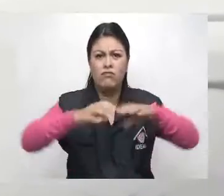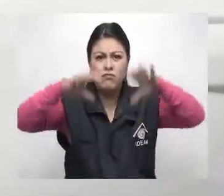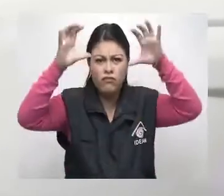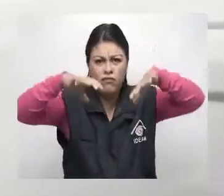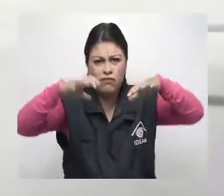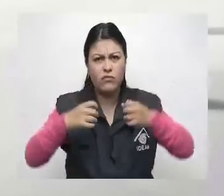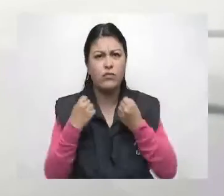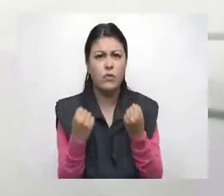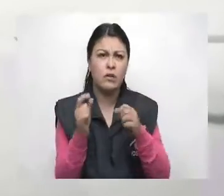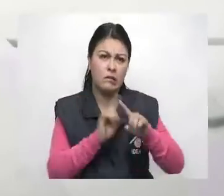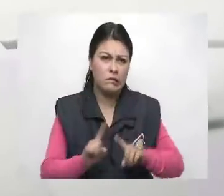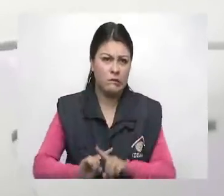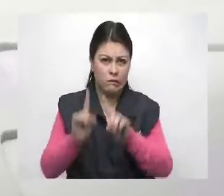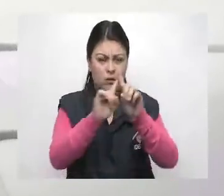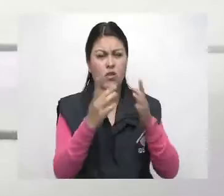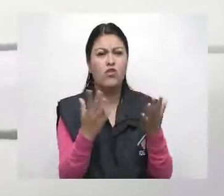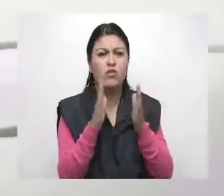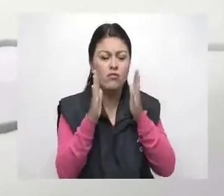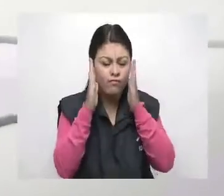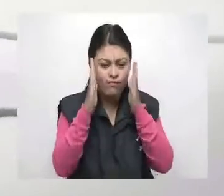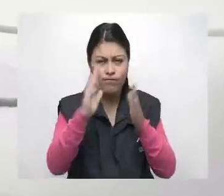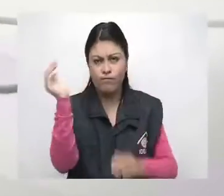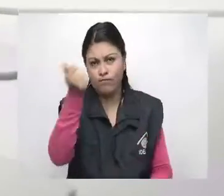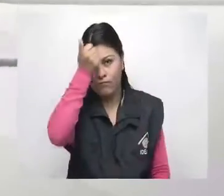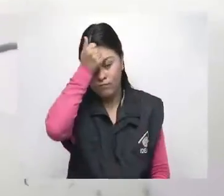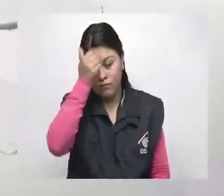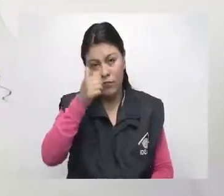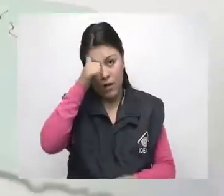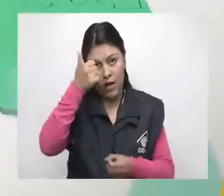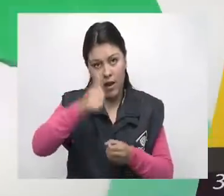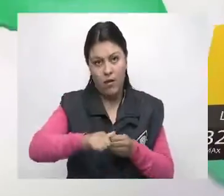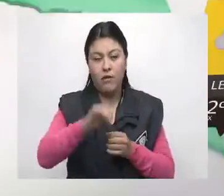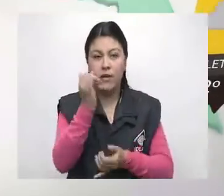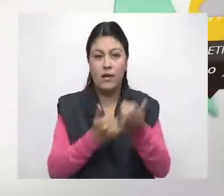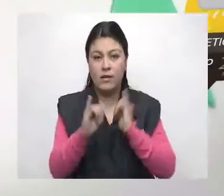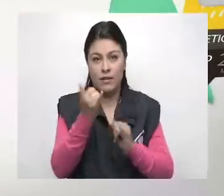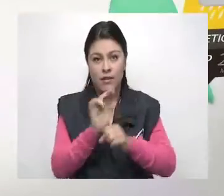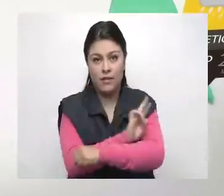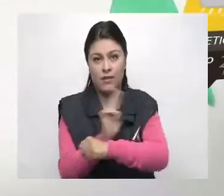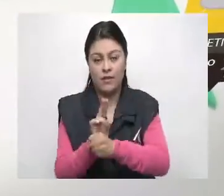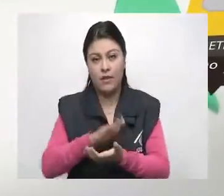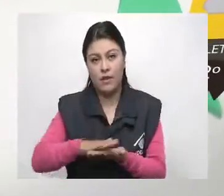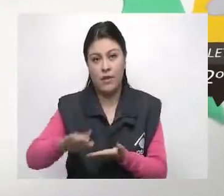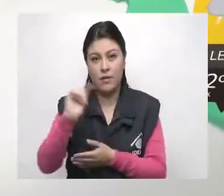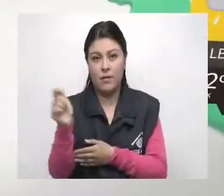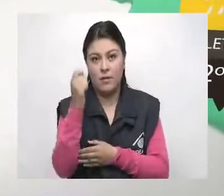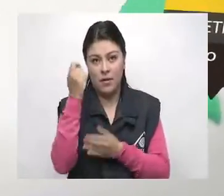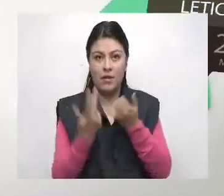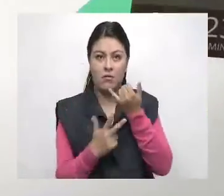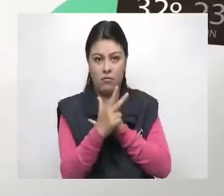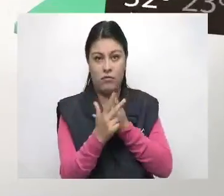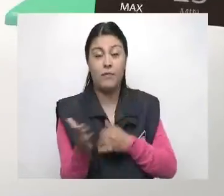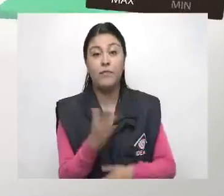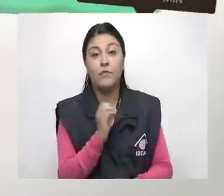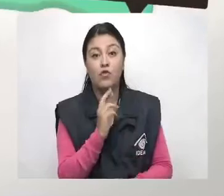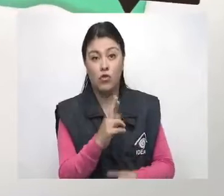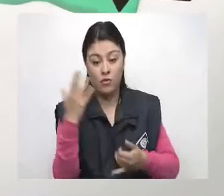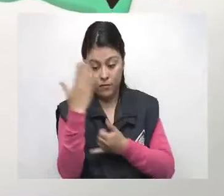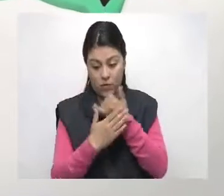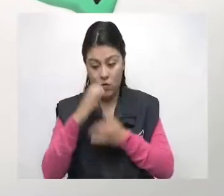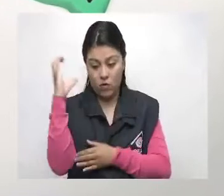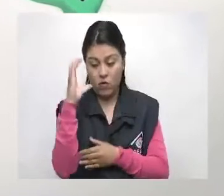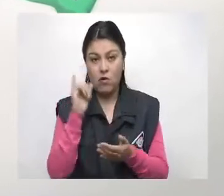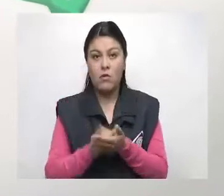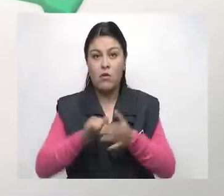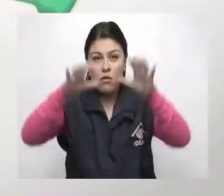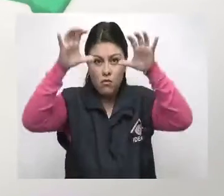Oriente y Occidente del Meta. No se descarta actividad eléctrica. Desde el sur del país esperan lluvias en los departamentos de Amazonas, Guaviare,